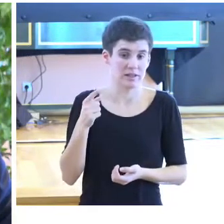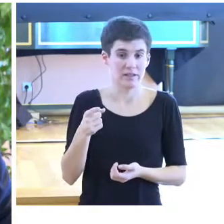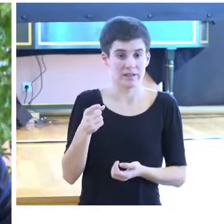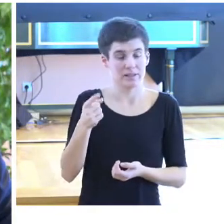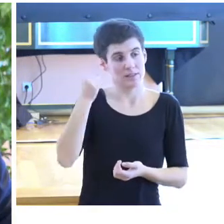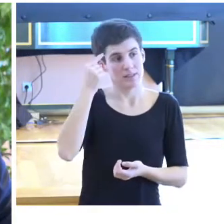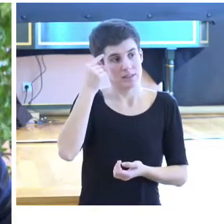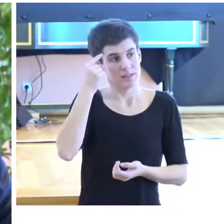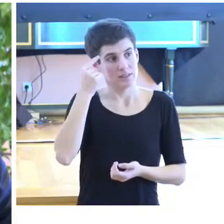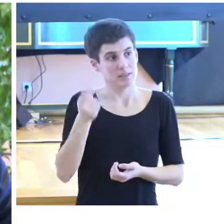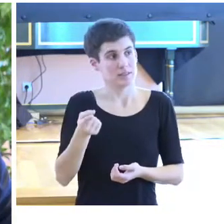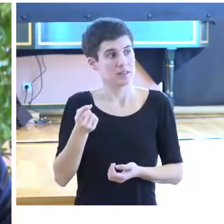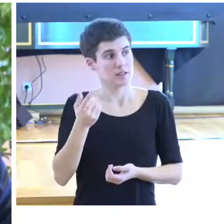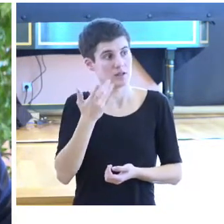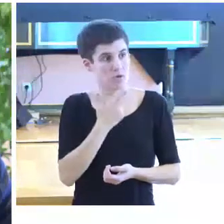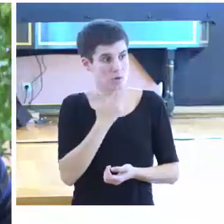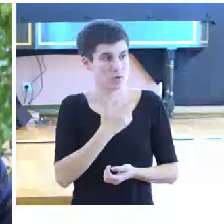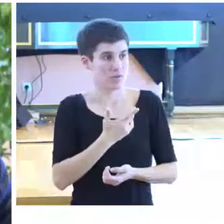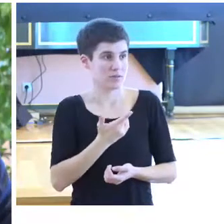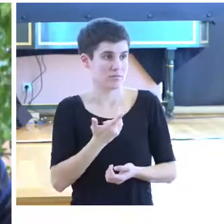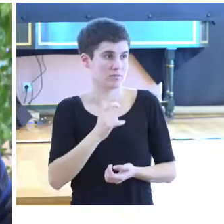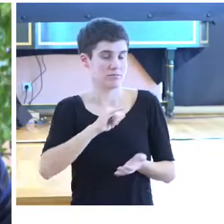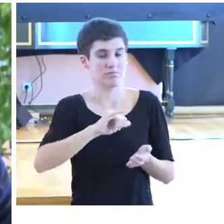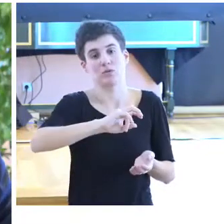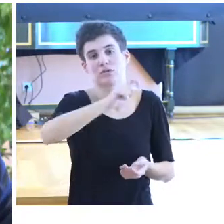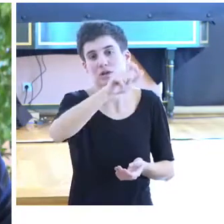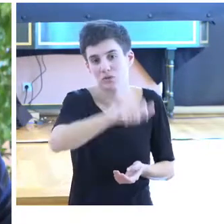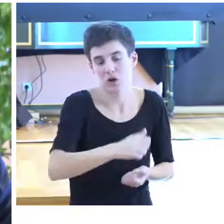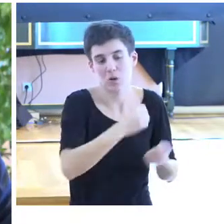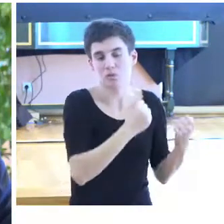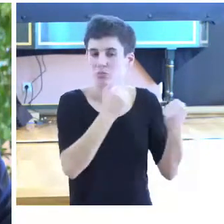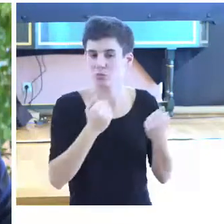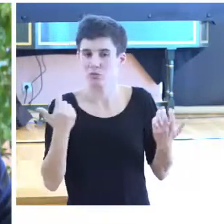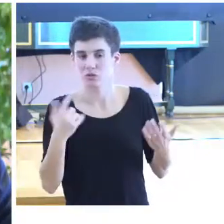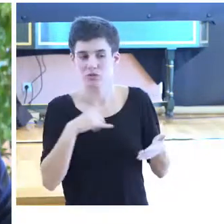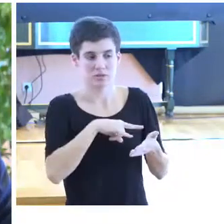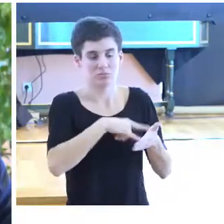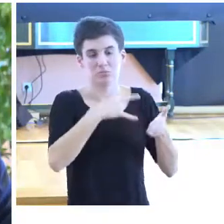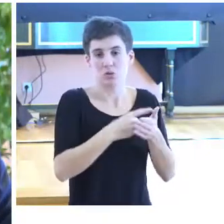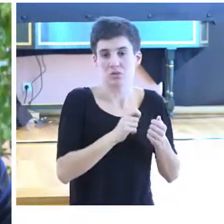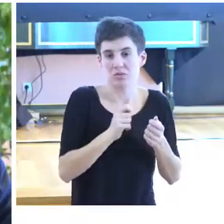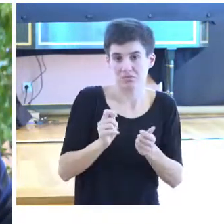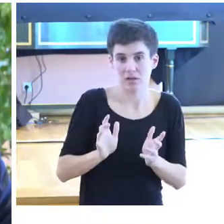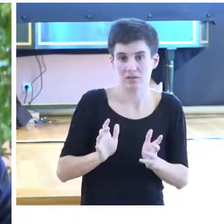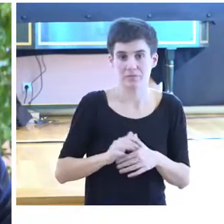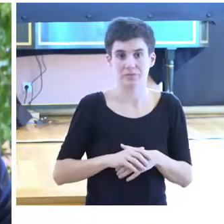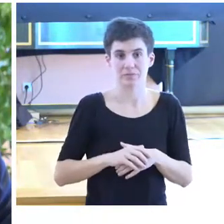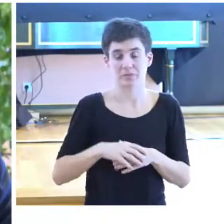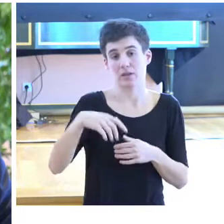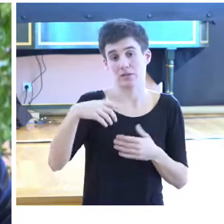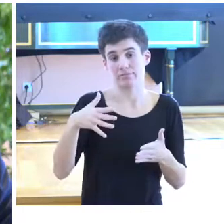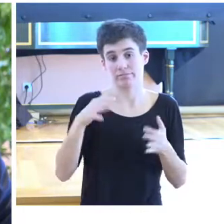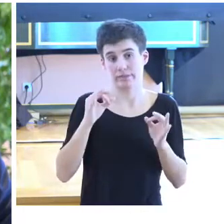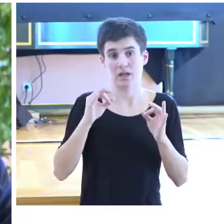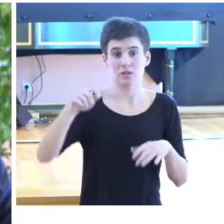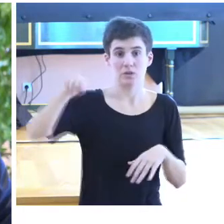que conoce a alguien es una solución para resolver los problemas que podemos tener. Y, en este caso, el presidente de la